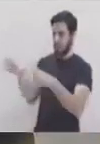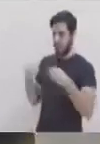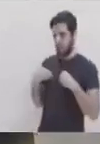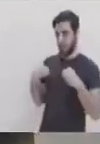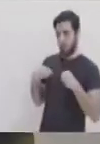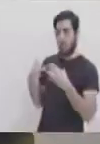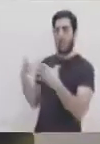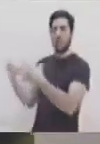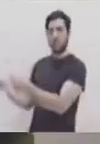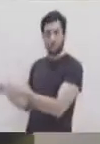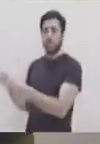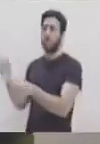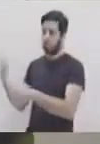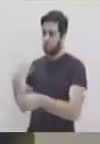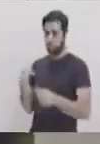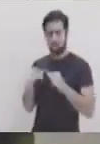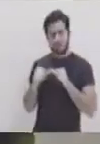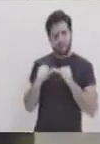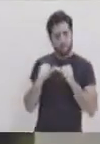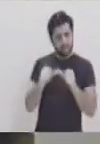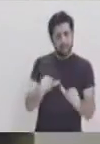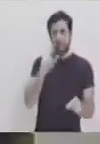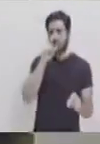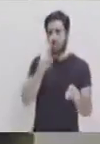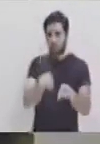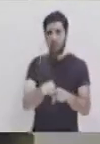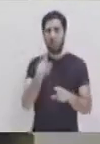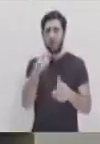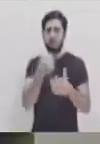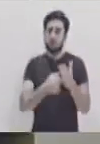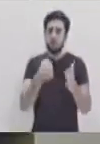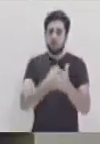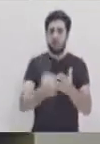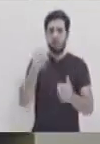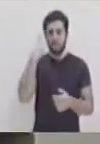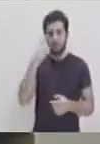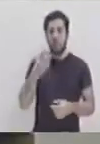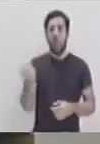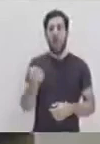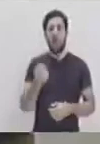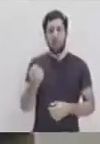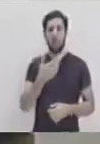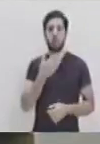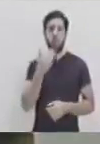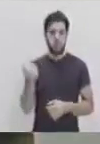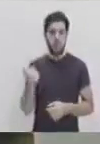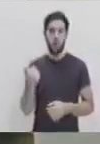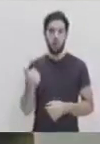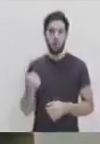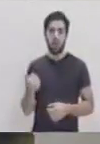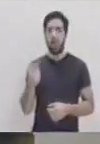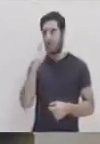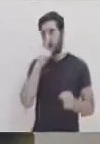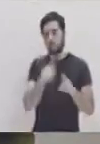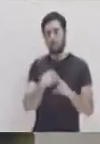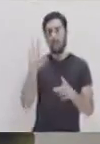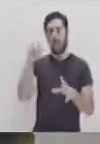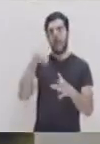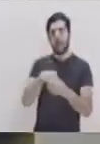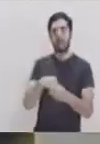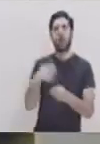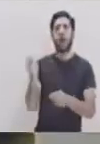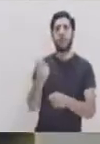para que esa persona te acepte como eres. La perseverancia también, ¿verdad? Se debe perseverar en esa amistad y es muy